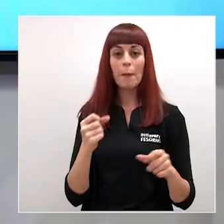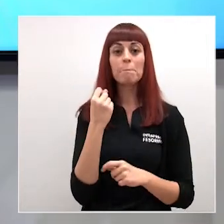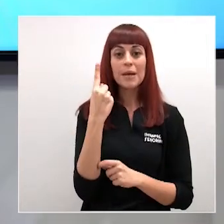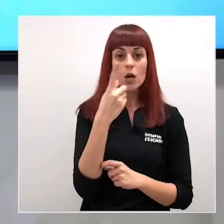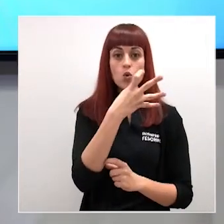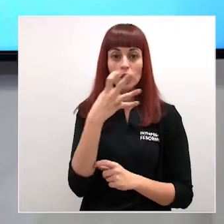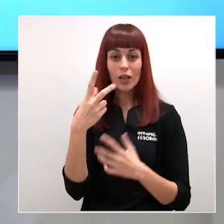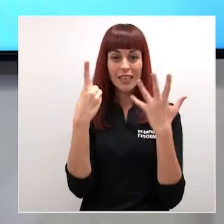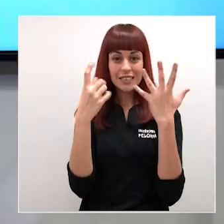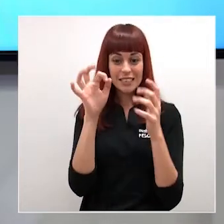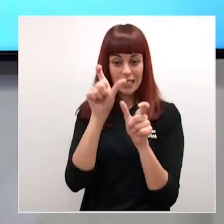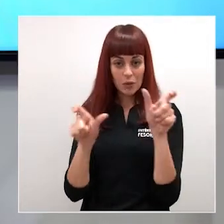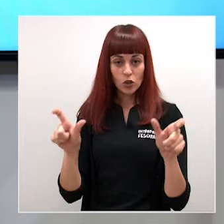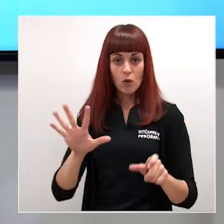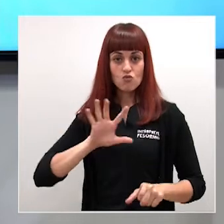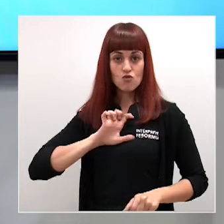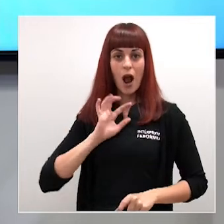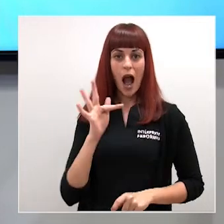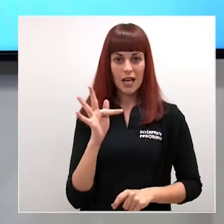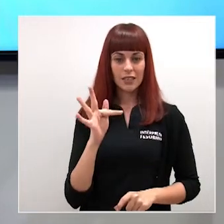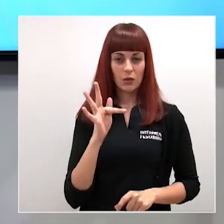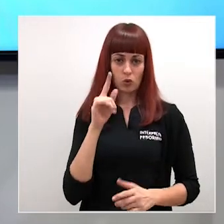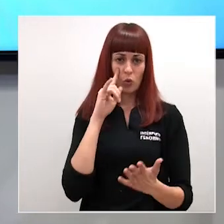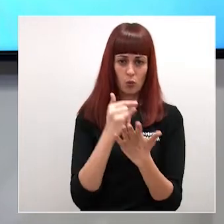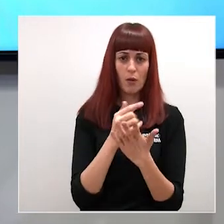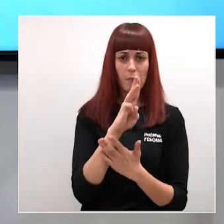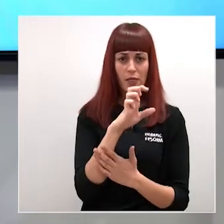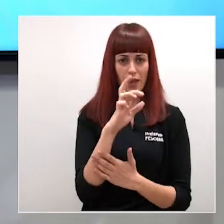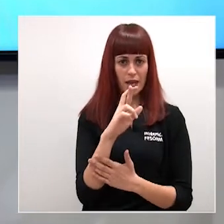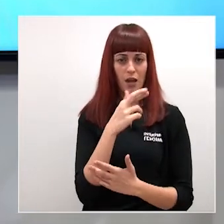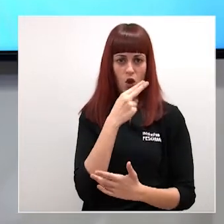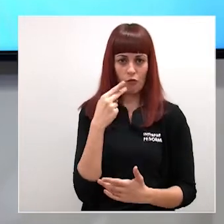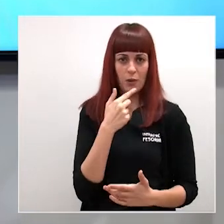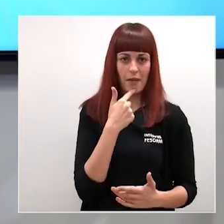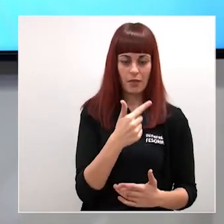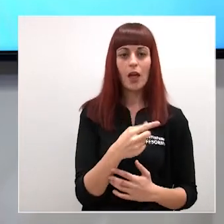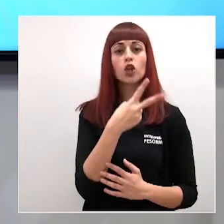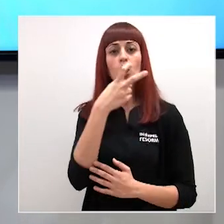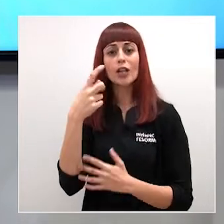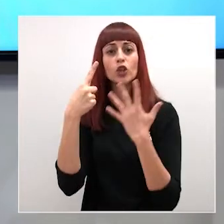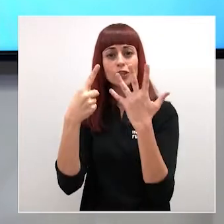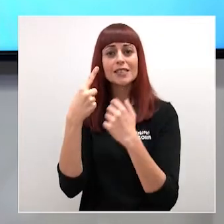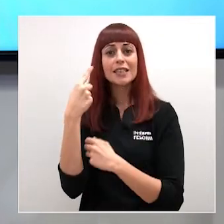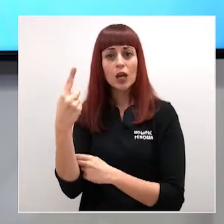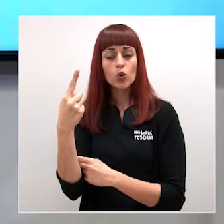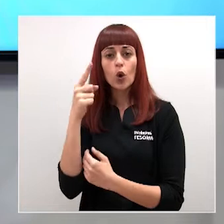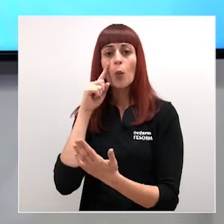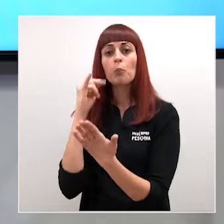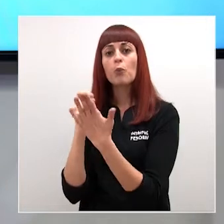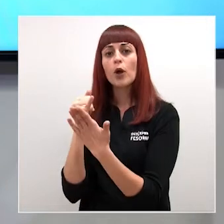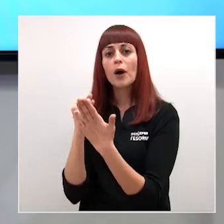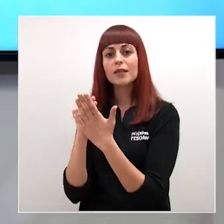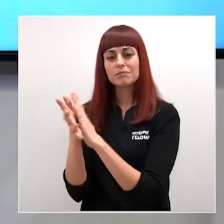.460 casos activos constatados mediante PCR y 261 casos acreditados mediante